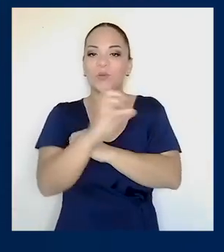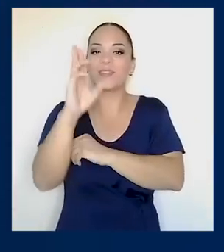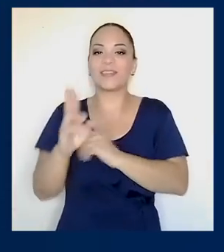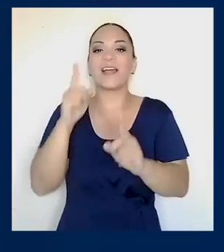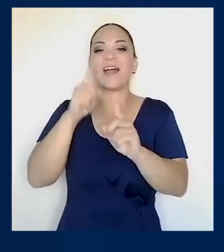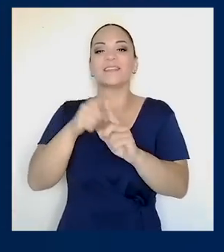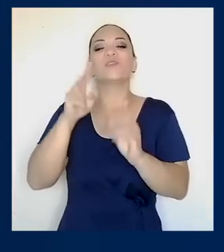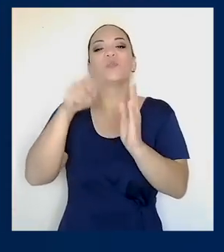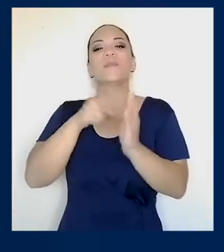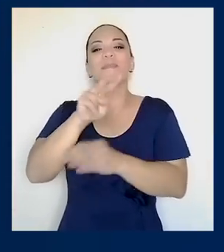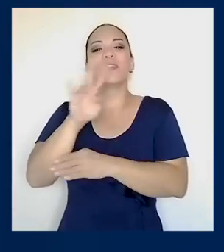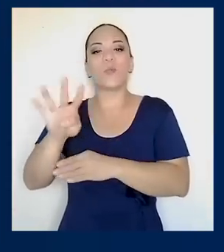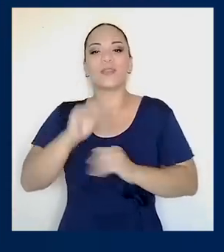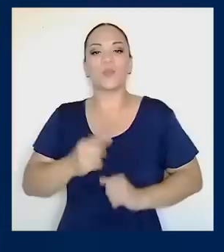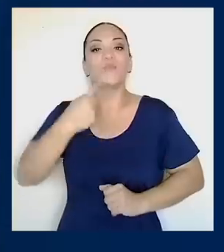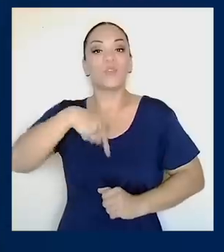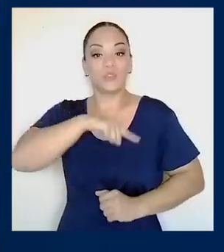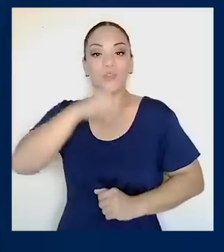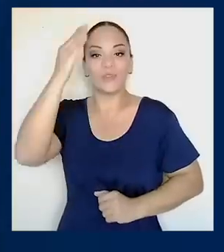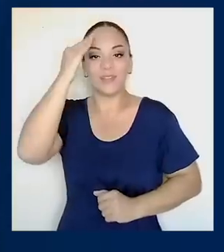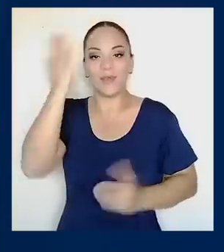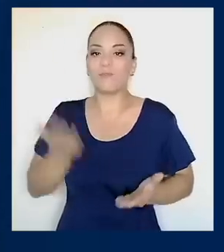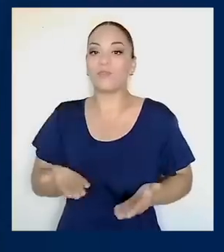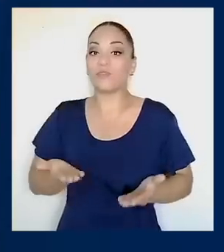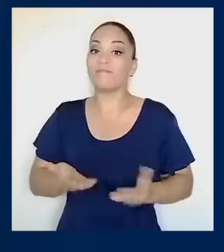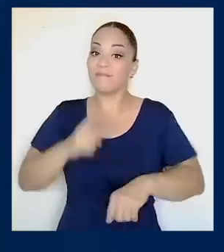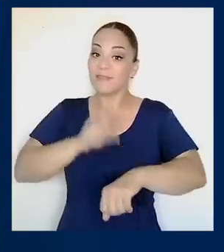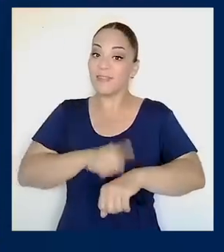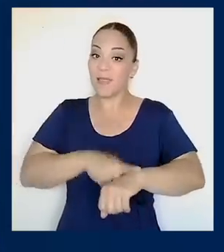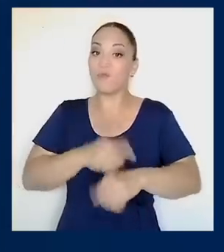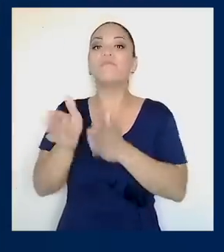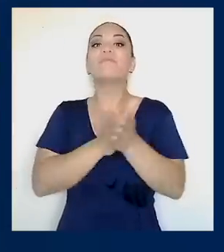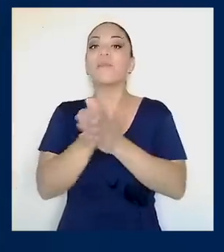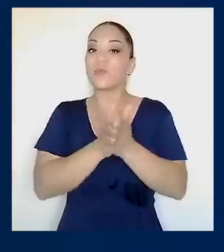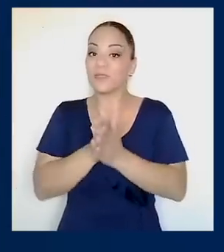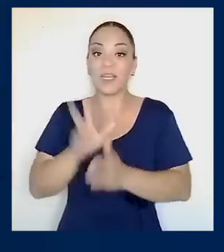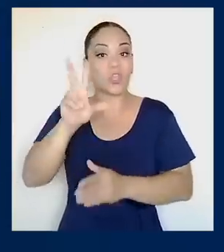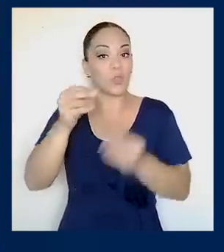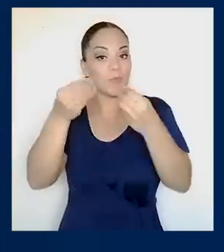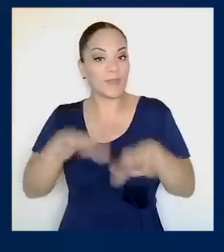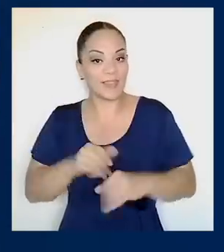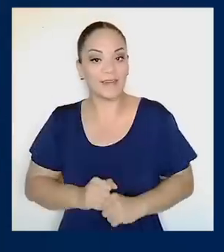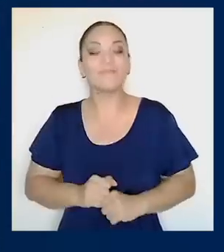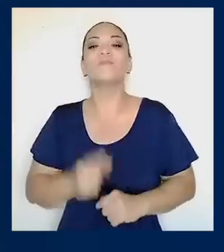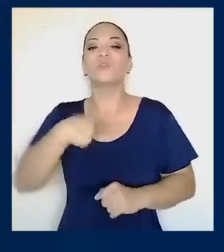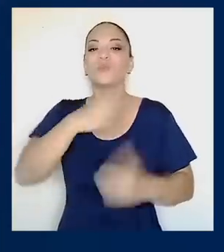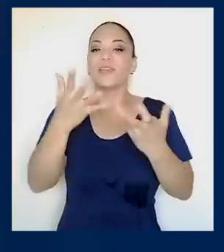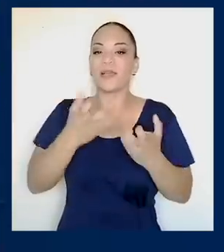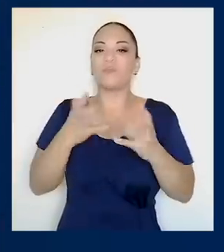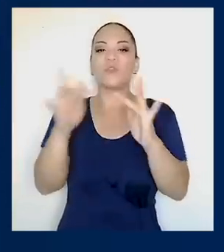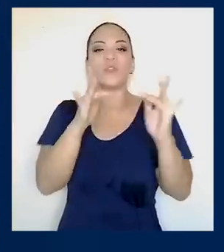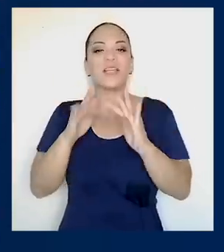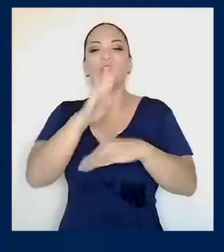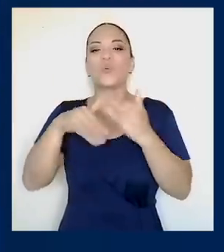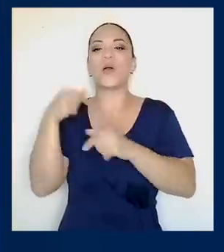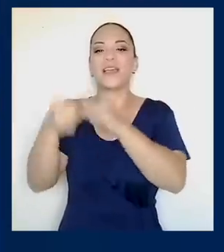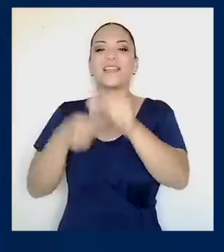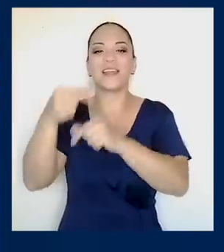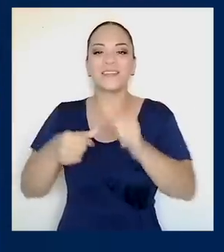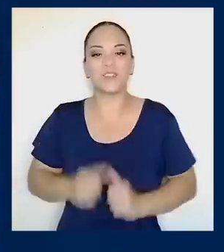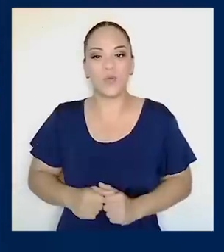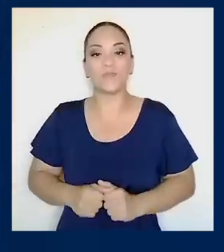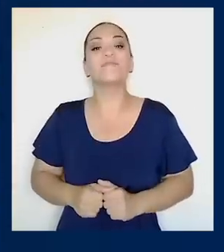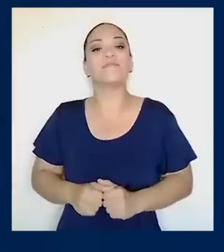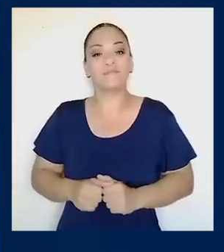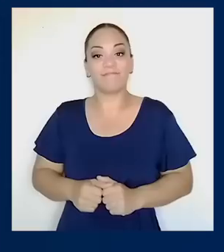Rica al 2024. Sabemos que no hay tiempo que perder si queremos conectar a toda una generación que